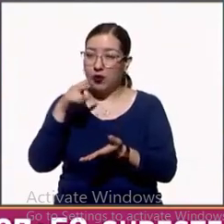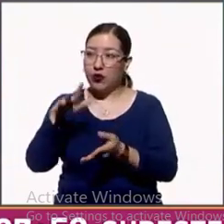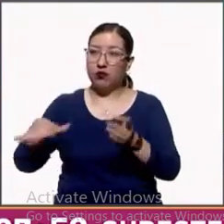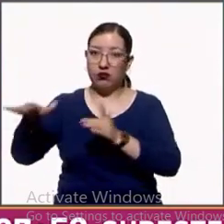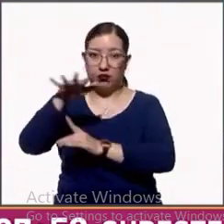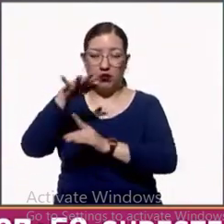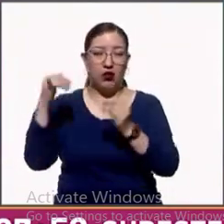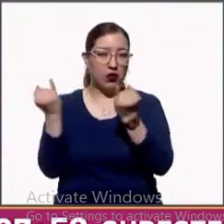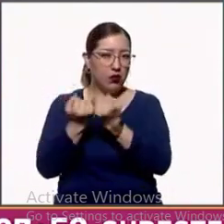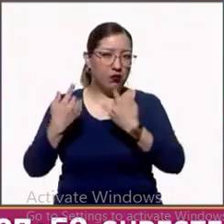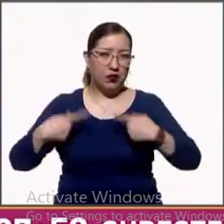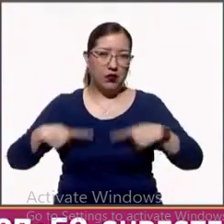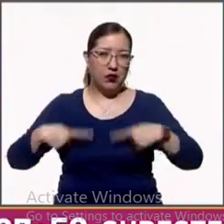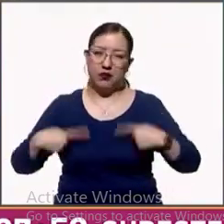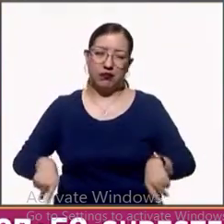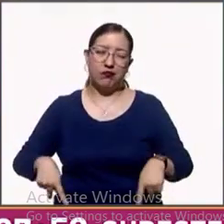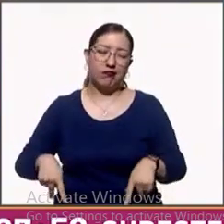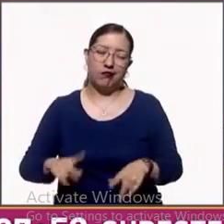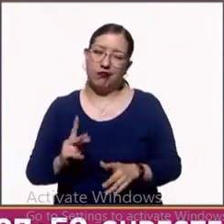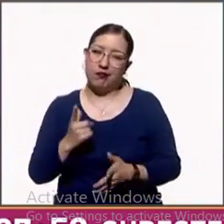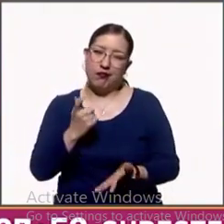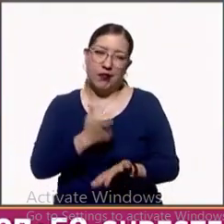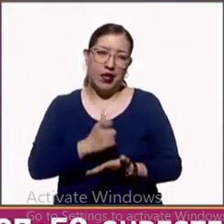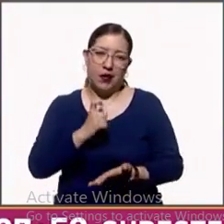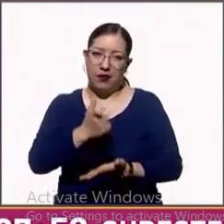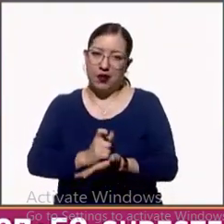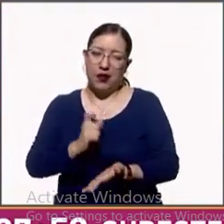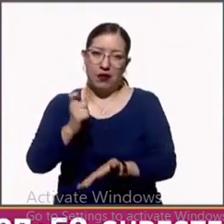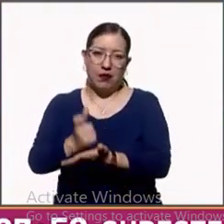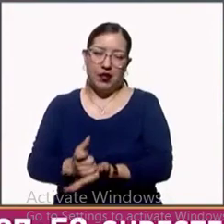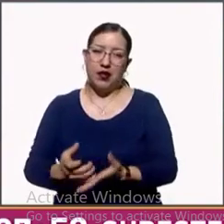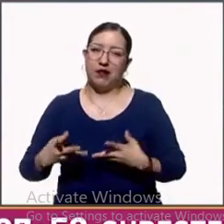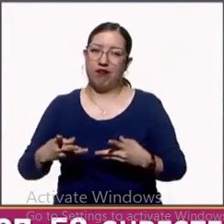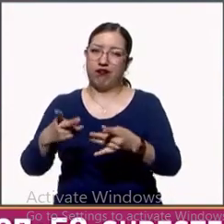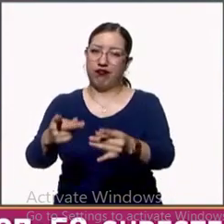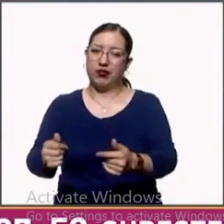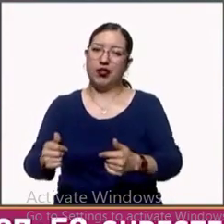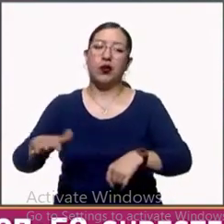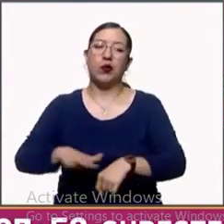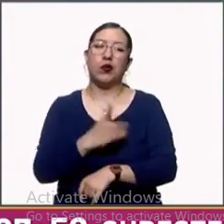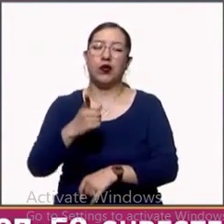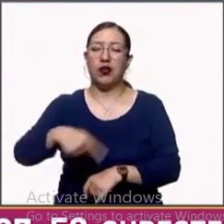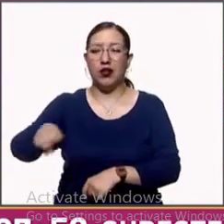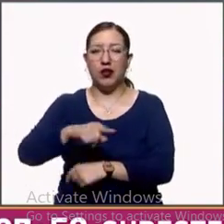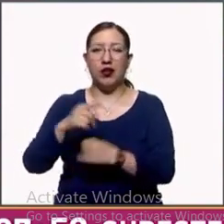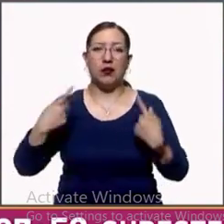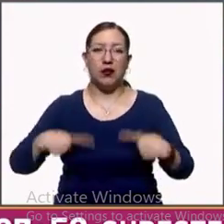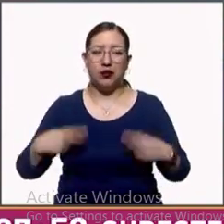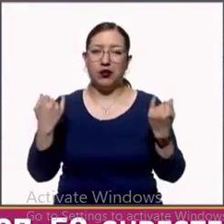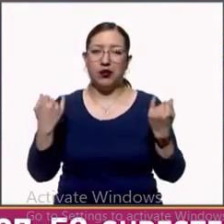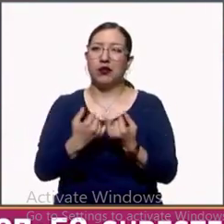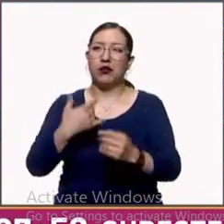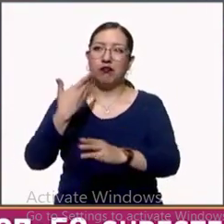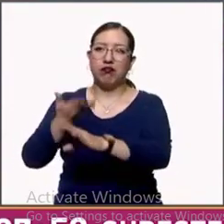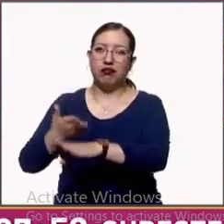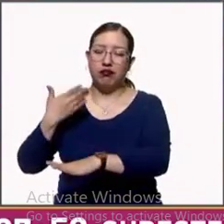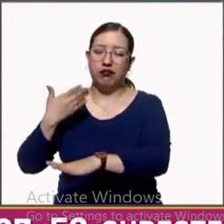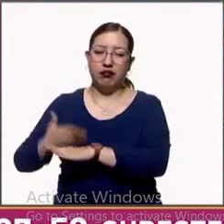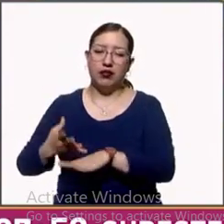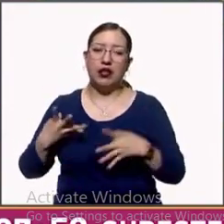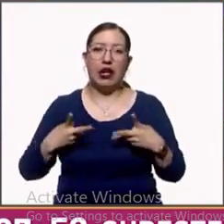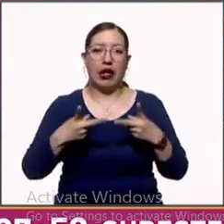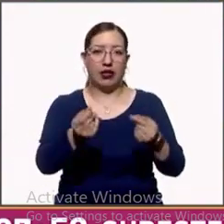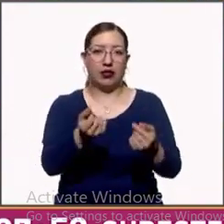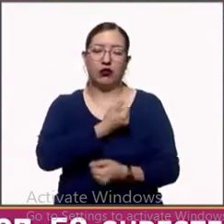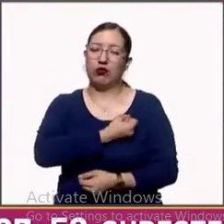porque terminan finalmente en algún punto de su vida afectados e incrementan el gasto en salud